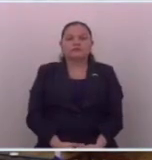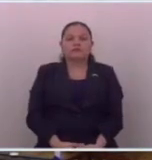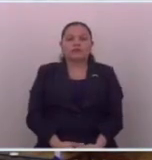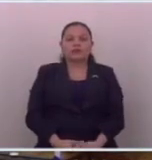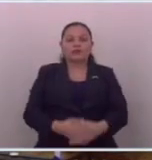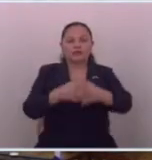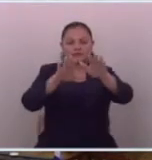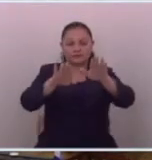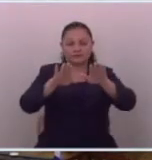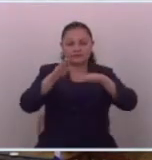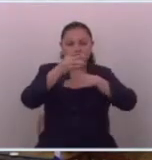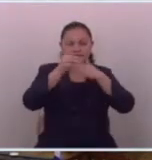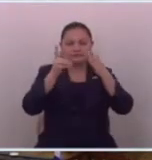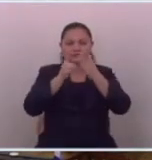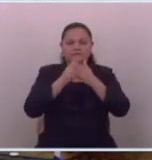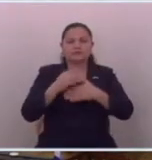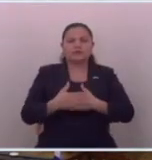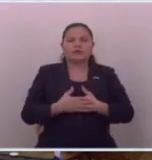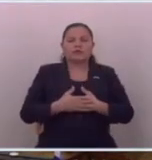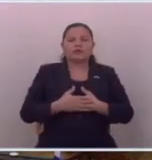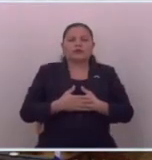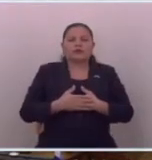Gracias, Diputada.